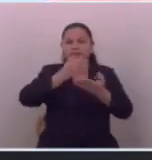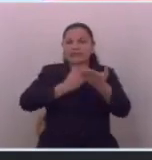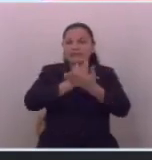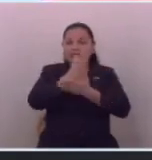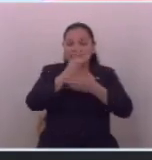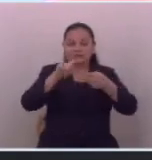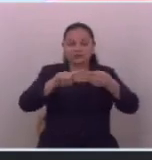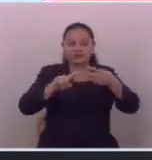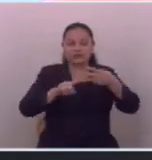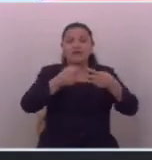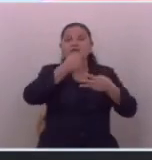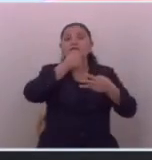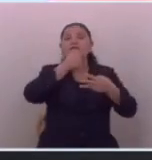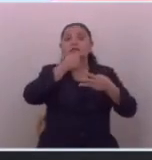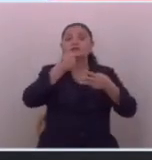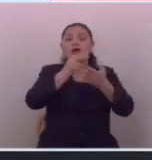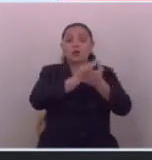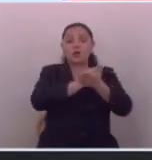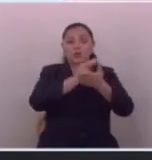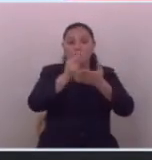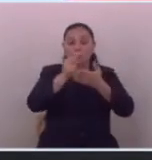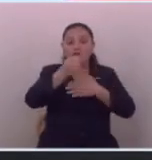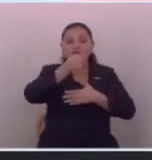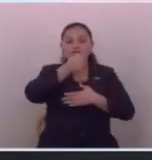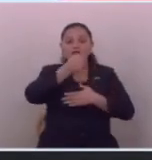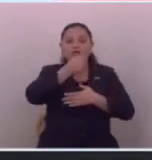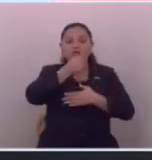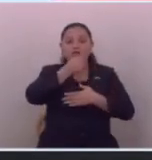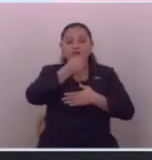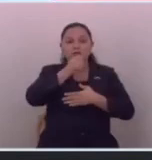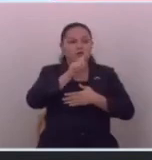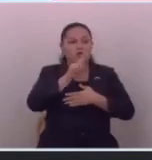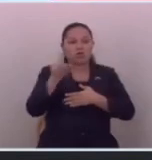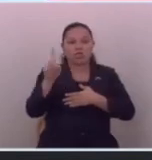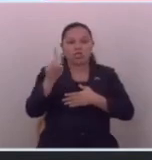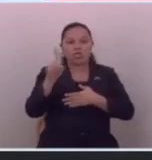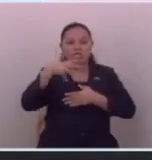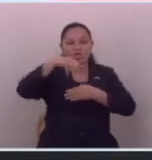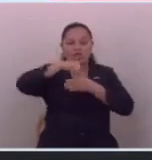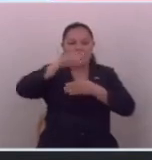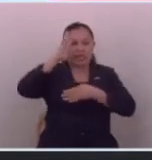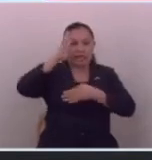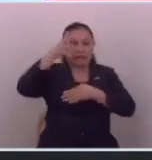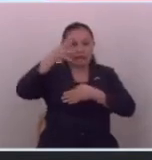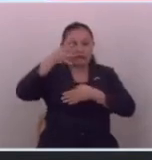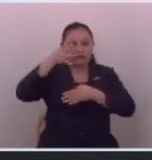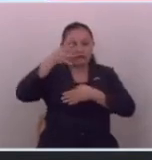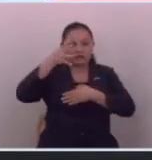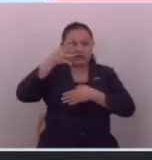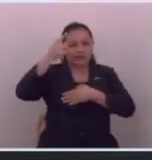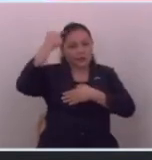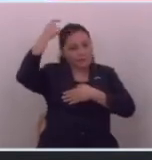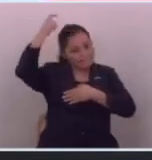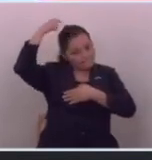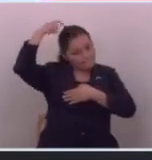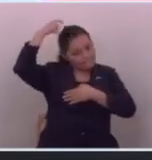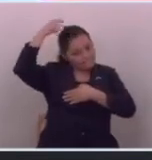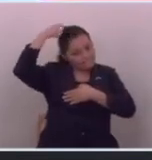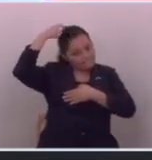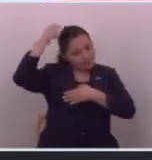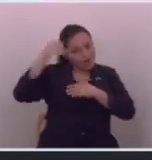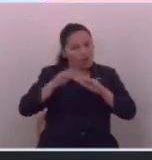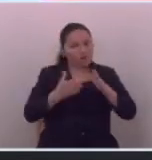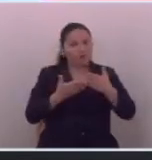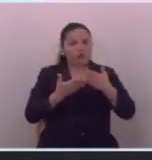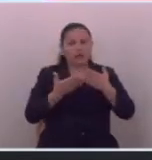pero una información veraz una información que no vaya cargada de mentiras ni de hipocresías por eso es que es